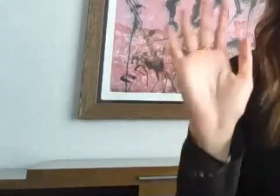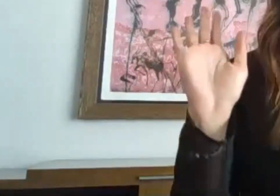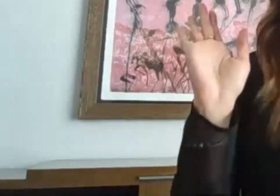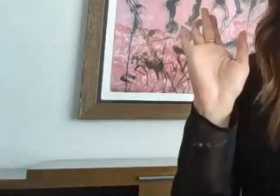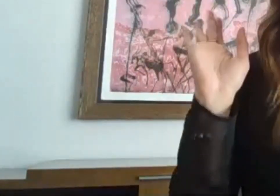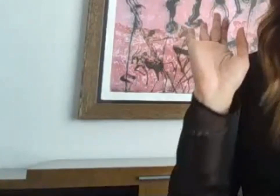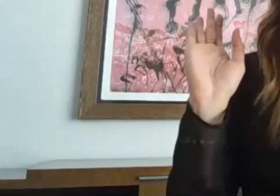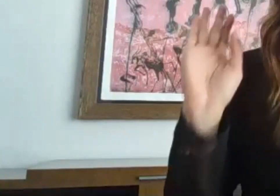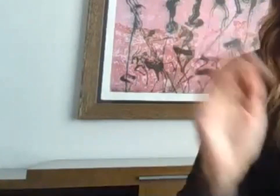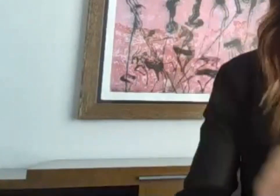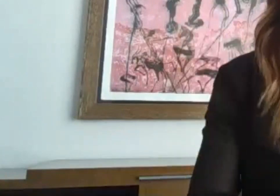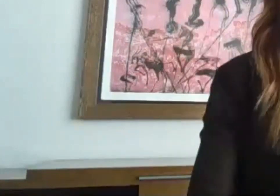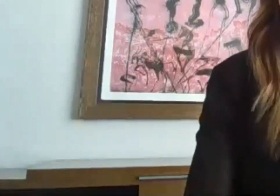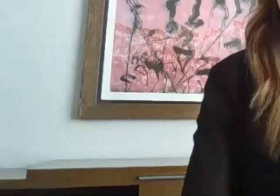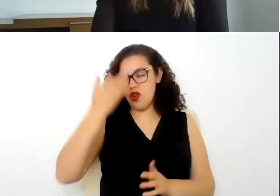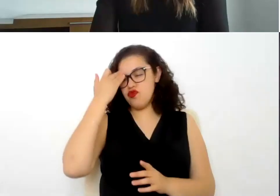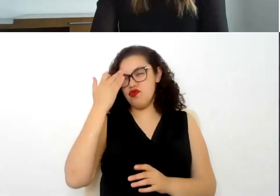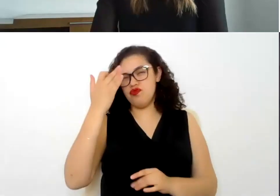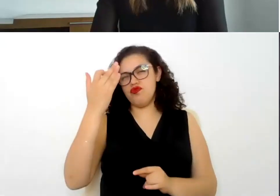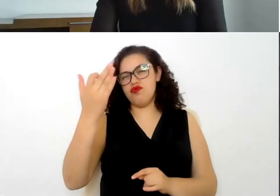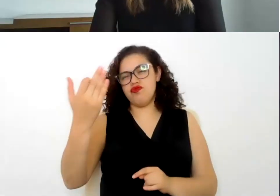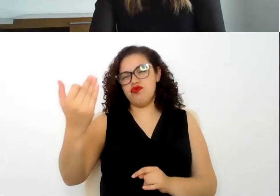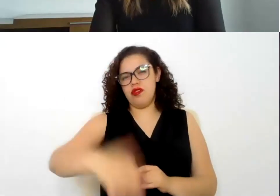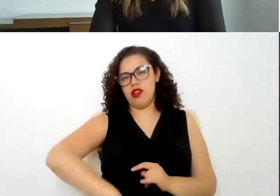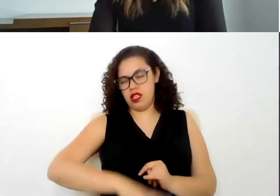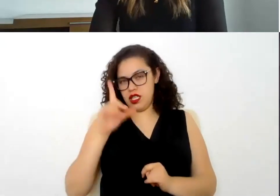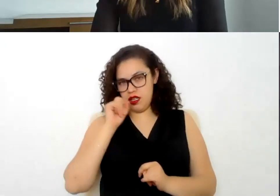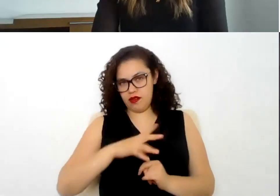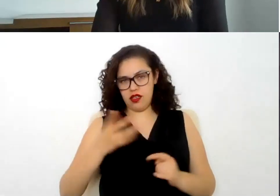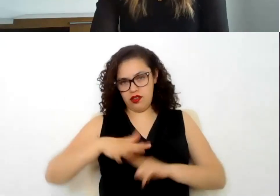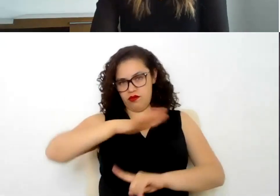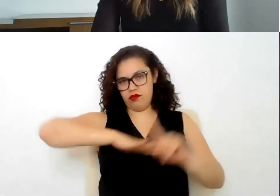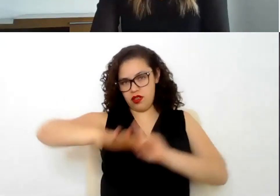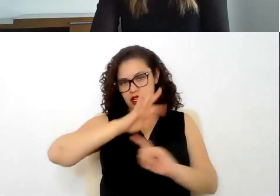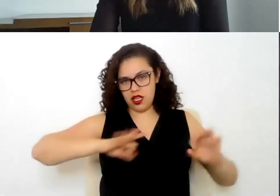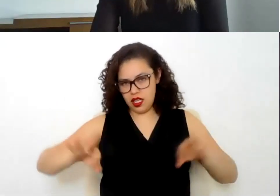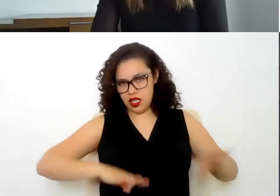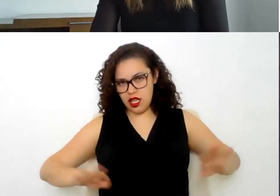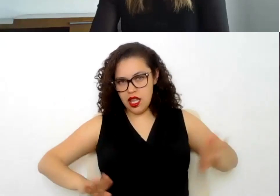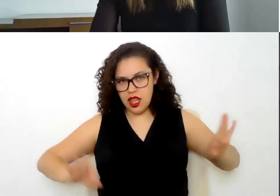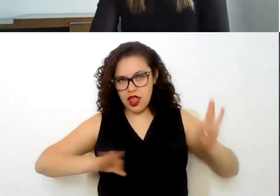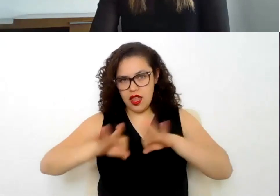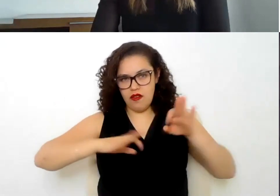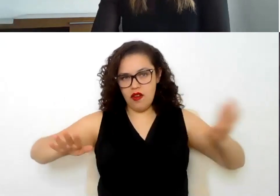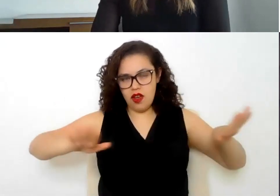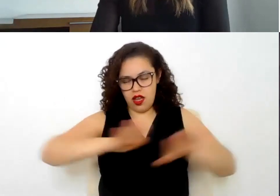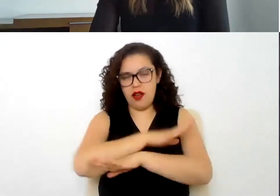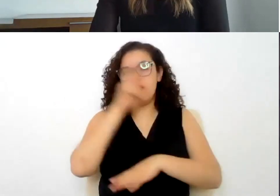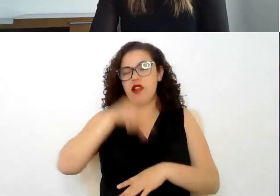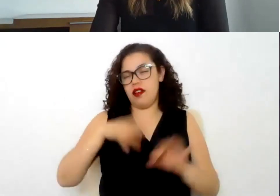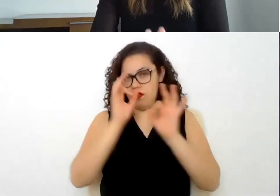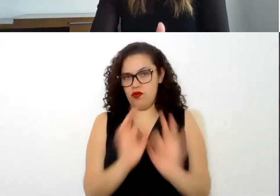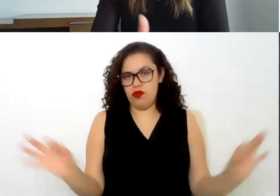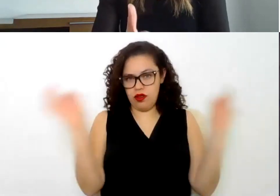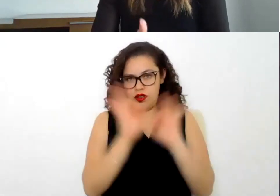con mucho tiempo de anticipación y pues obviamente las condiciones laborales cambian es importante también mencionar en este punto